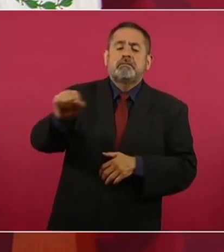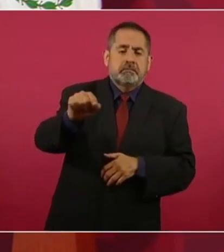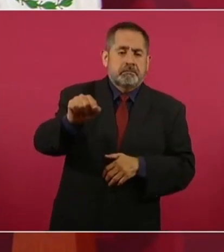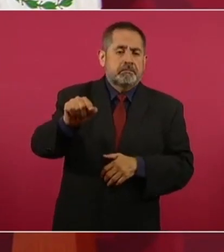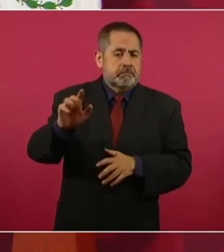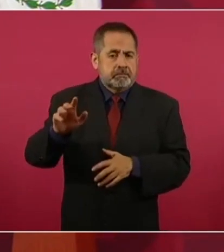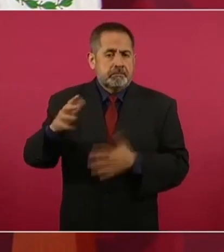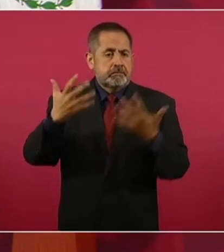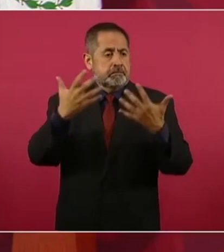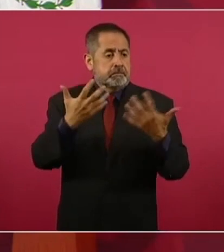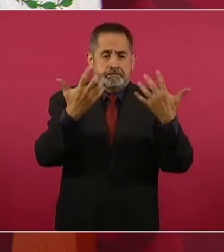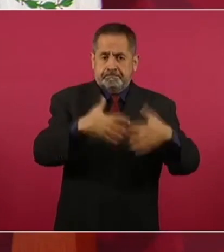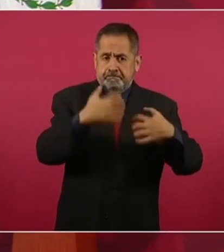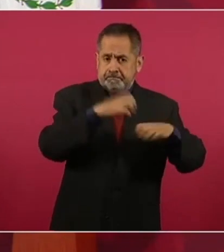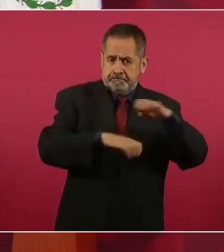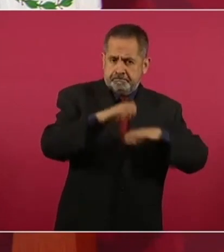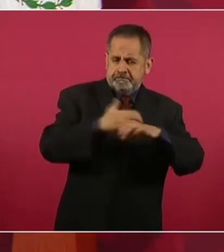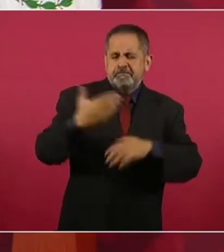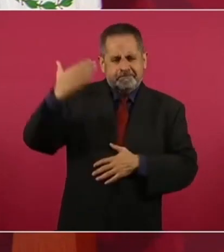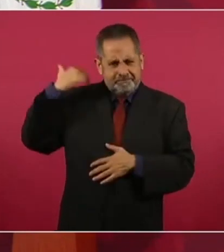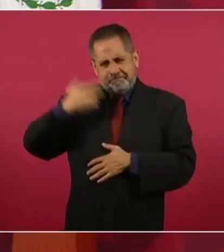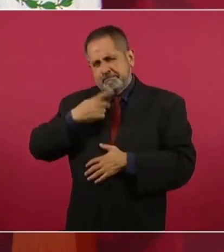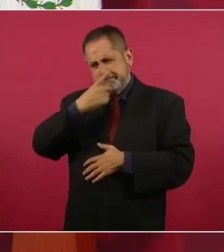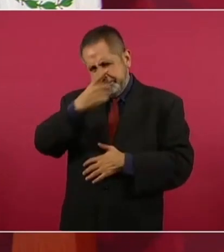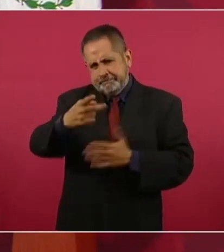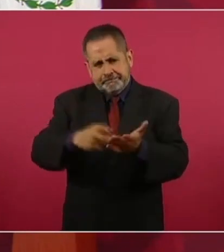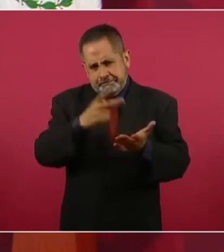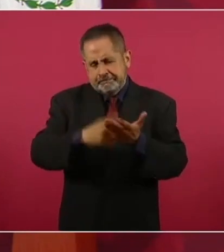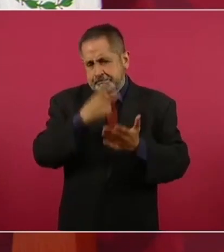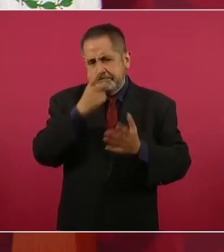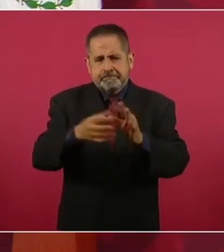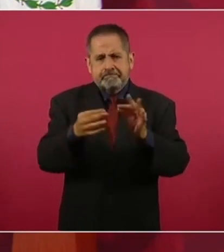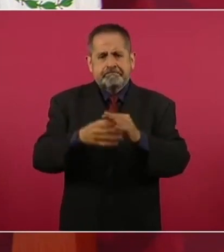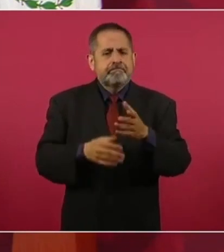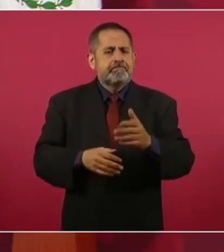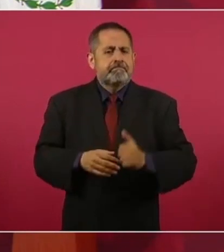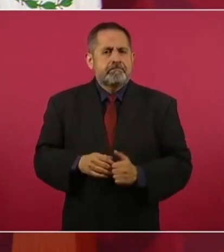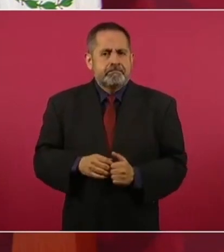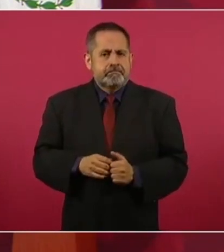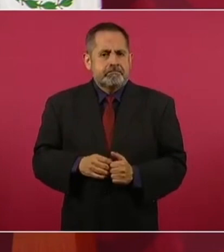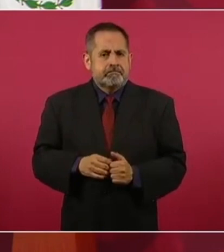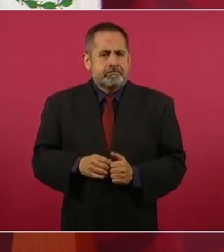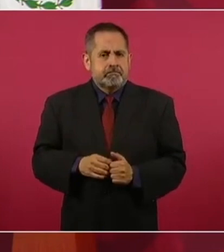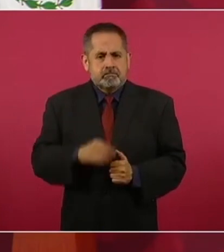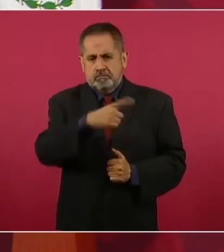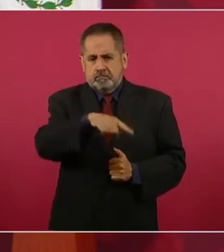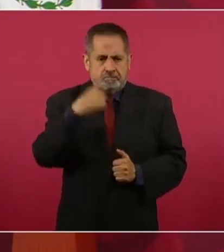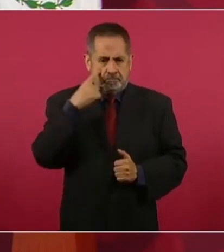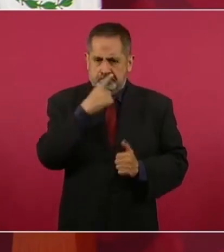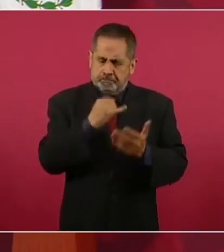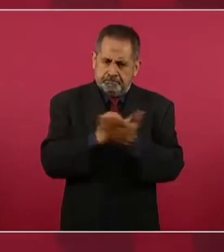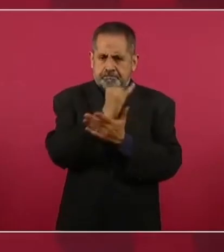Las empresas, lo dije la vez pasada, lo repito, que tomen esa decisión,